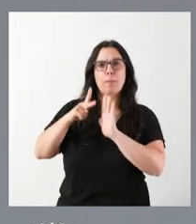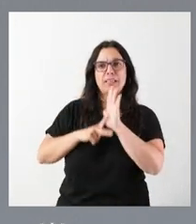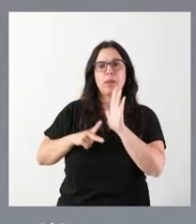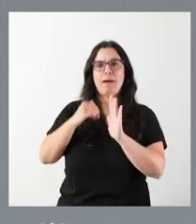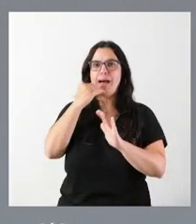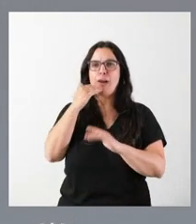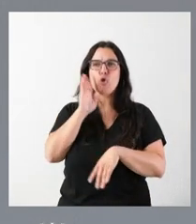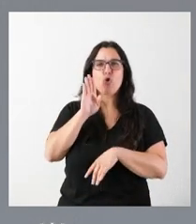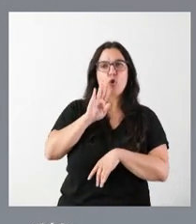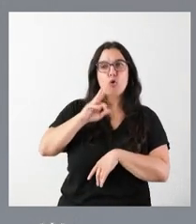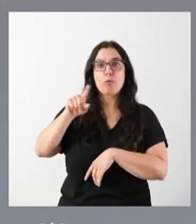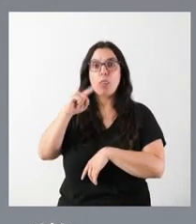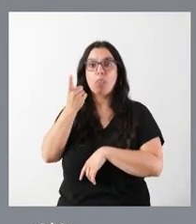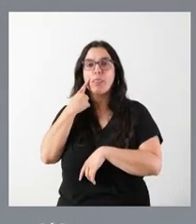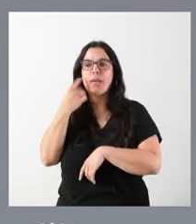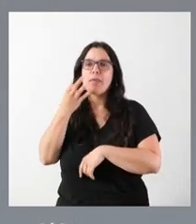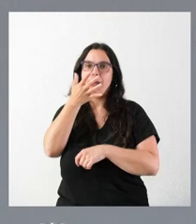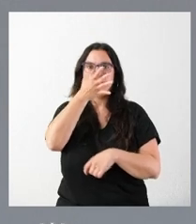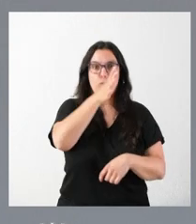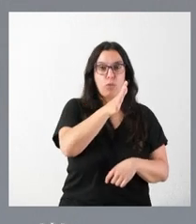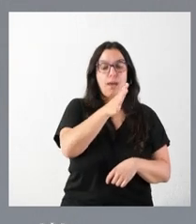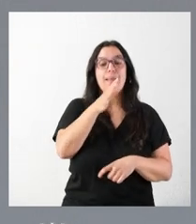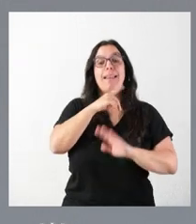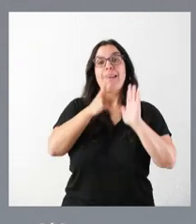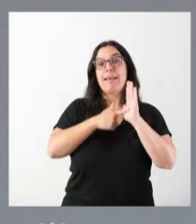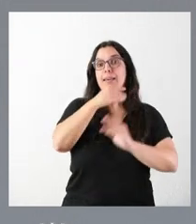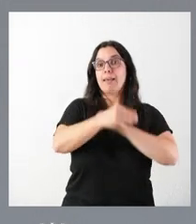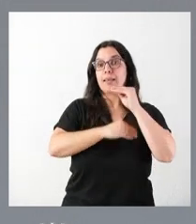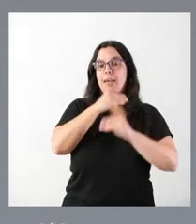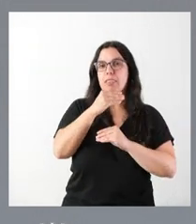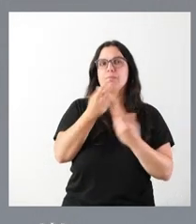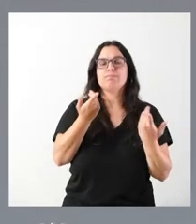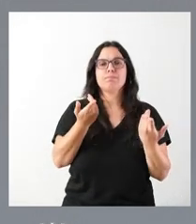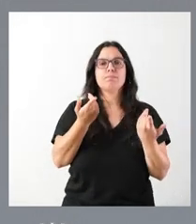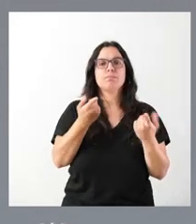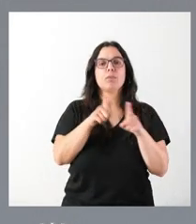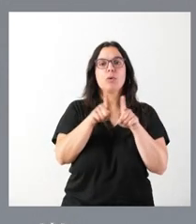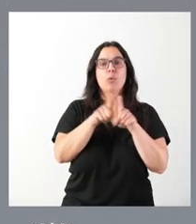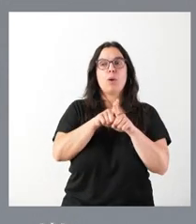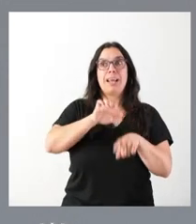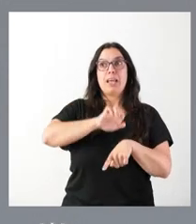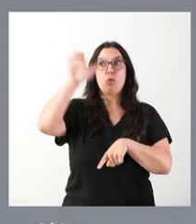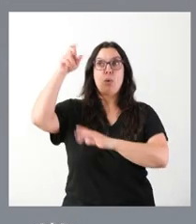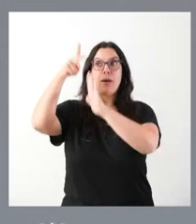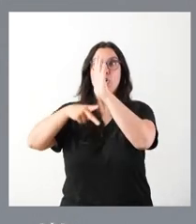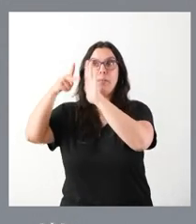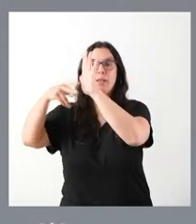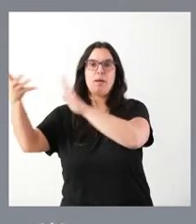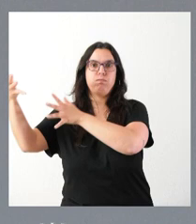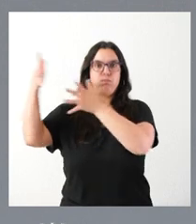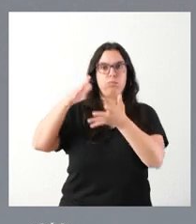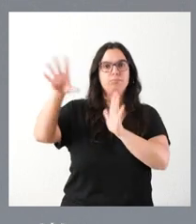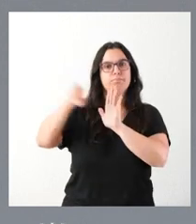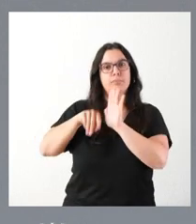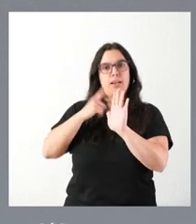corrupción. Esta ley lo que hace es trasladar una directiva europea relativa precisamente a la